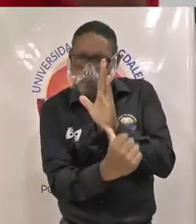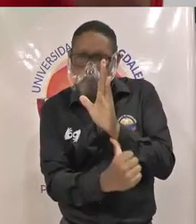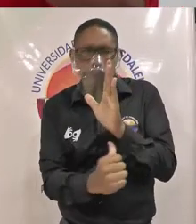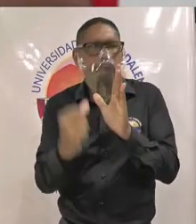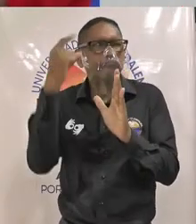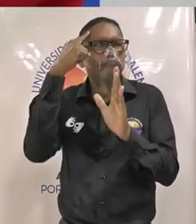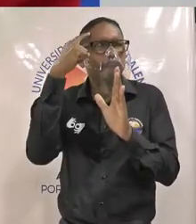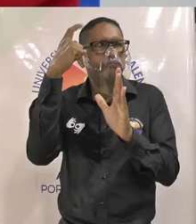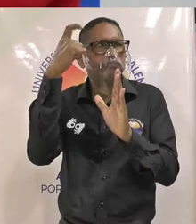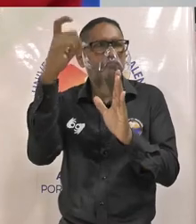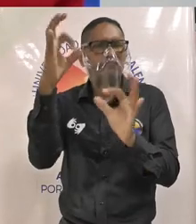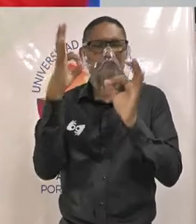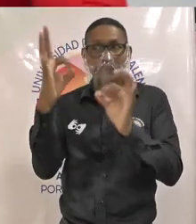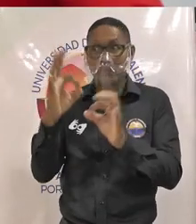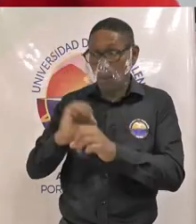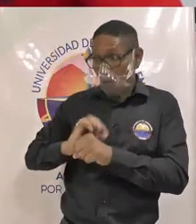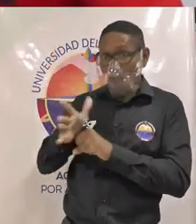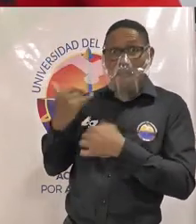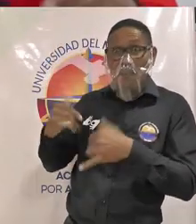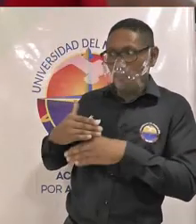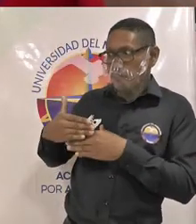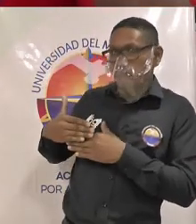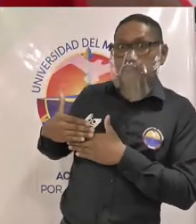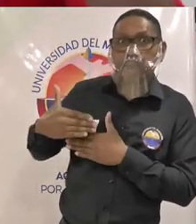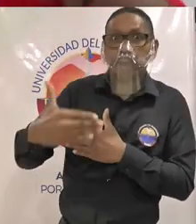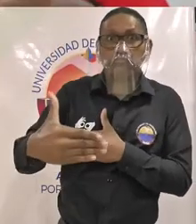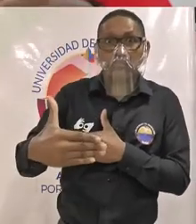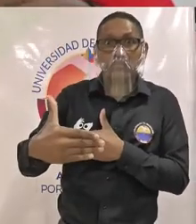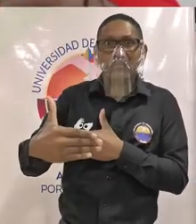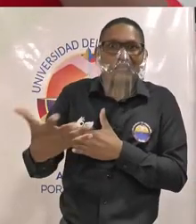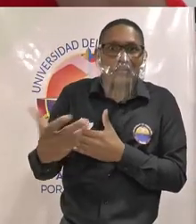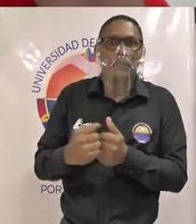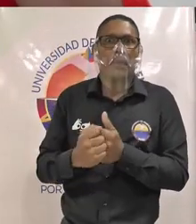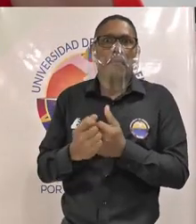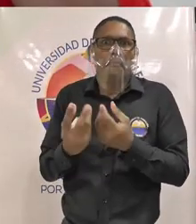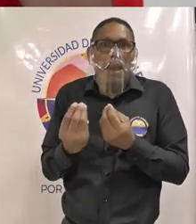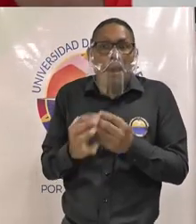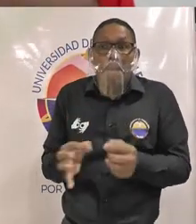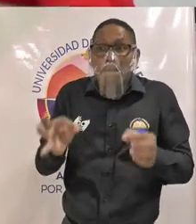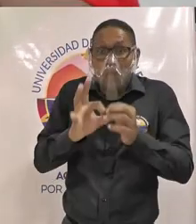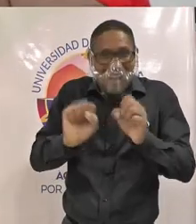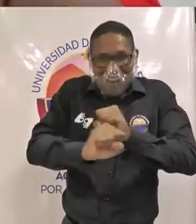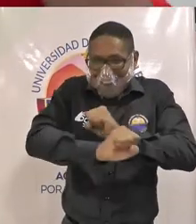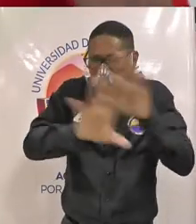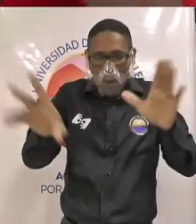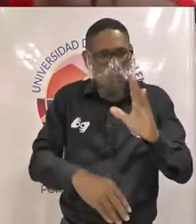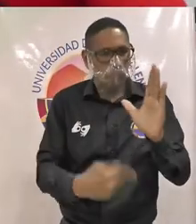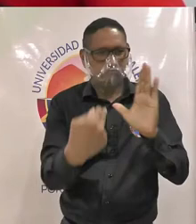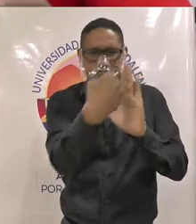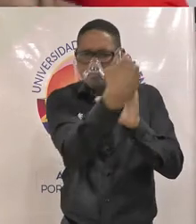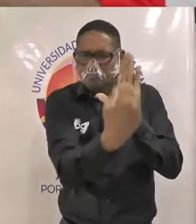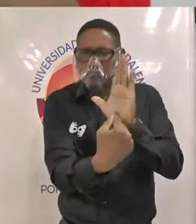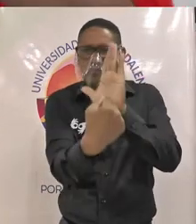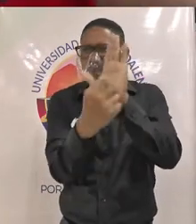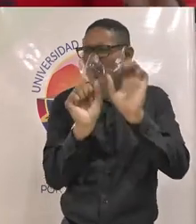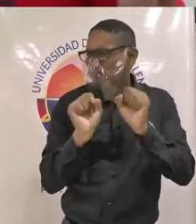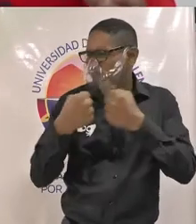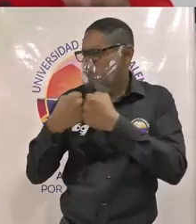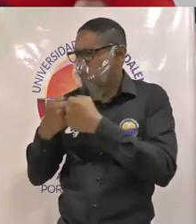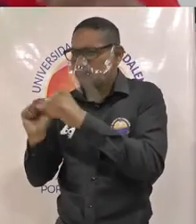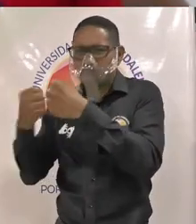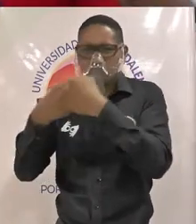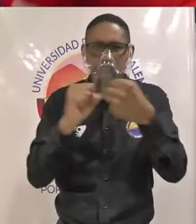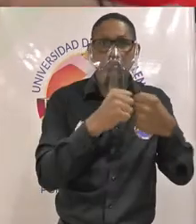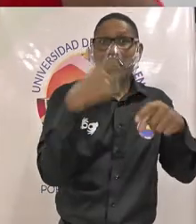necesitamos post pandemia que el cual va a suplir y va a estar de forma clara articulada con los diferentes